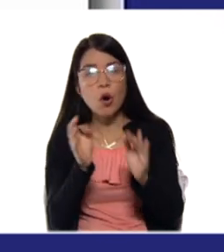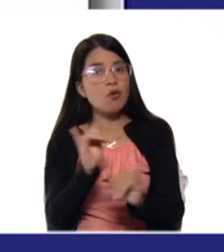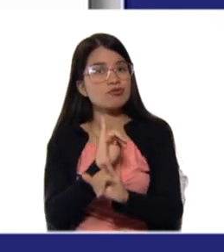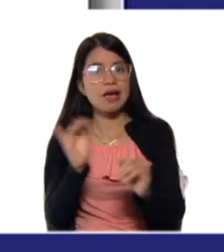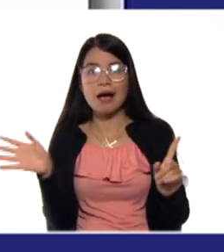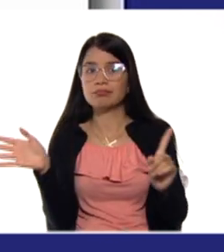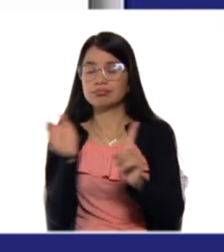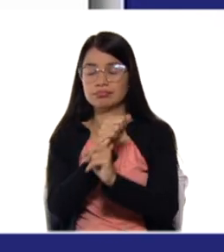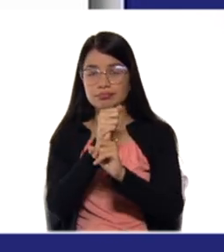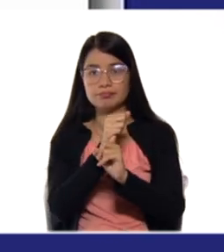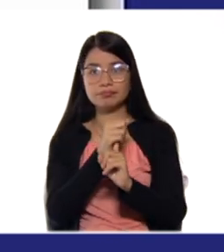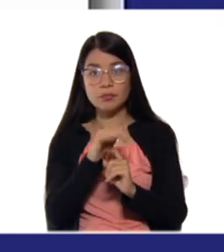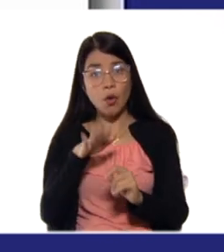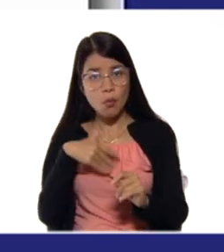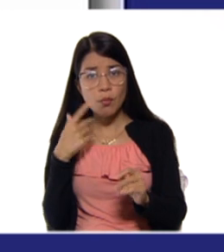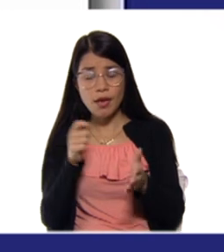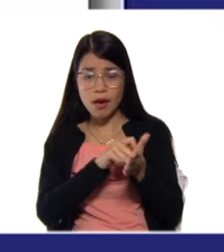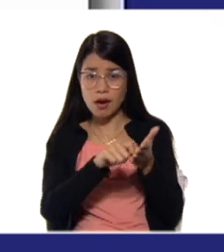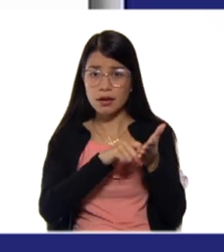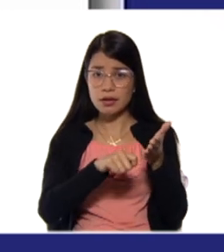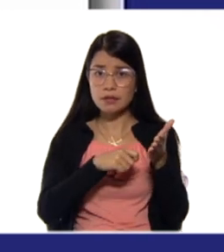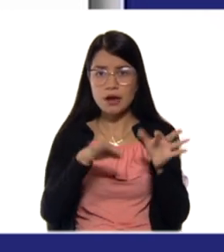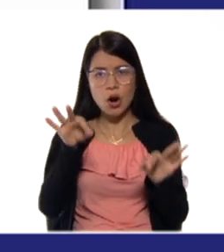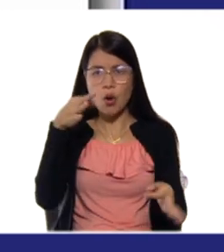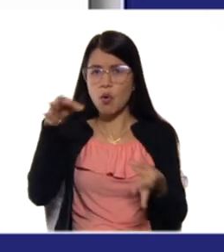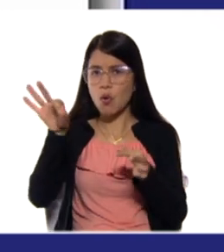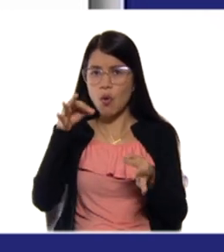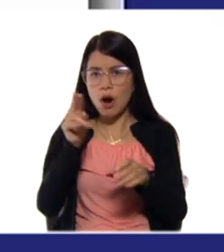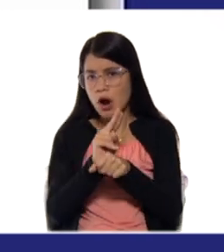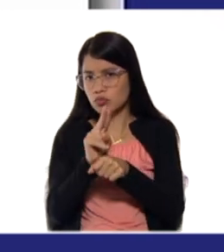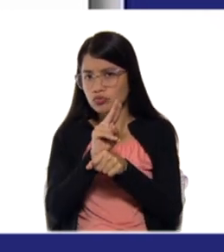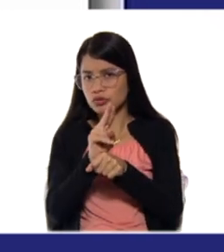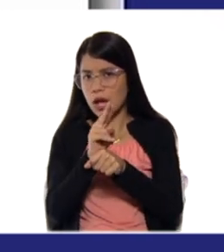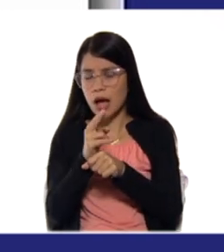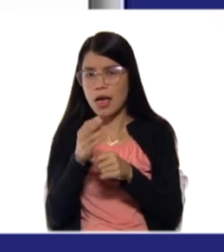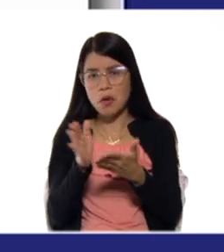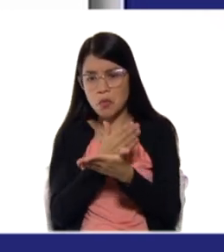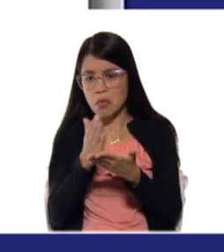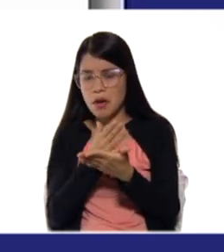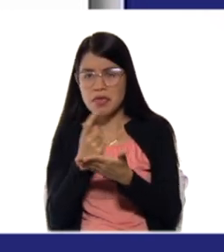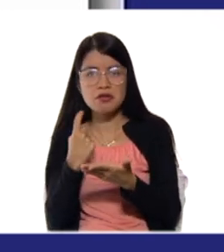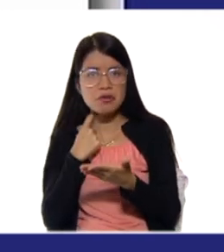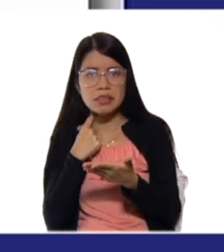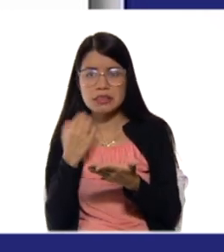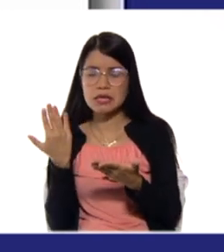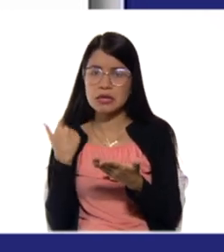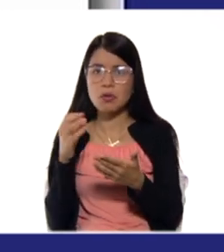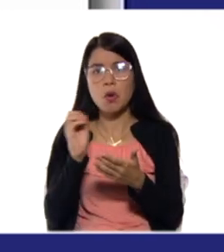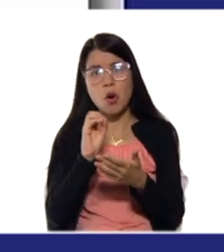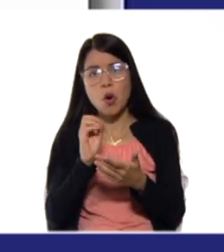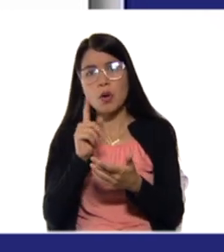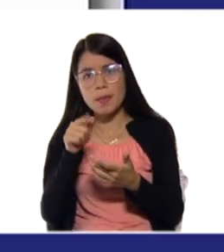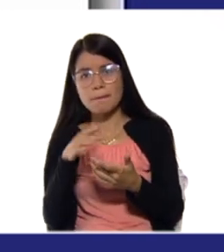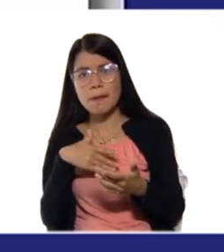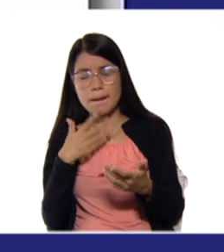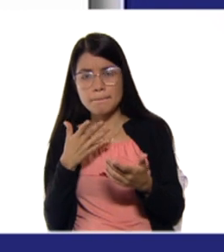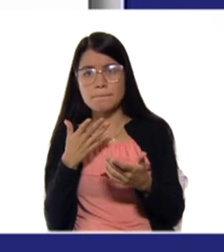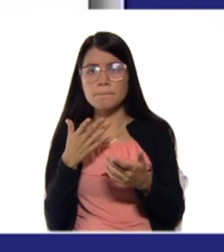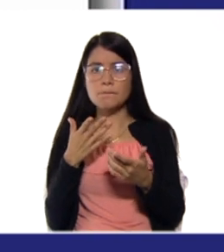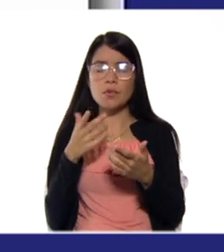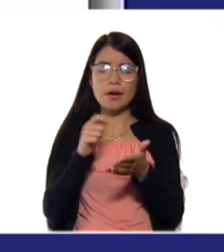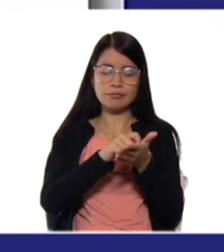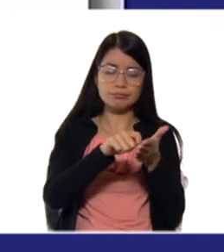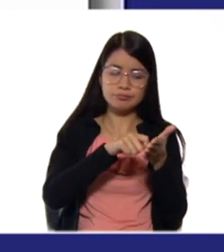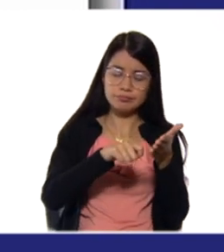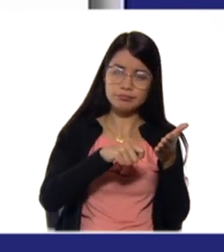manuscrito, haciendo uso de hojas de reciclaje o de un cuaderno viejo que aún le queden hojas o también puede hacerlo a través de un